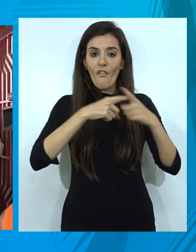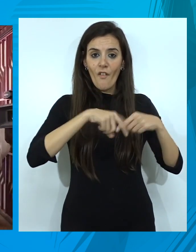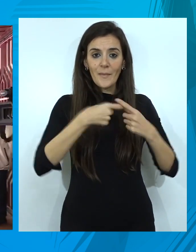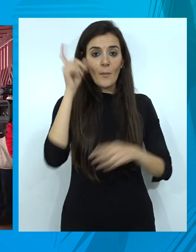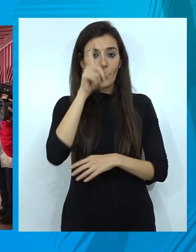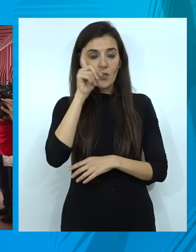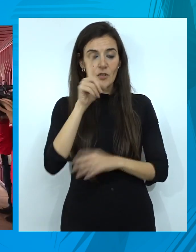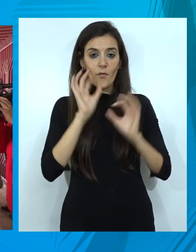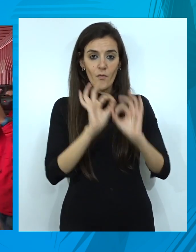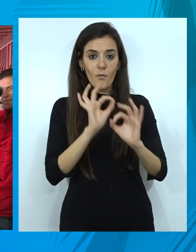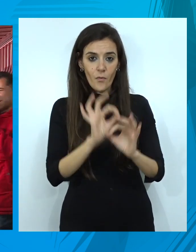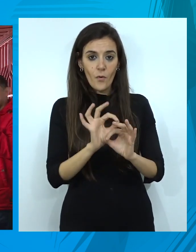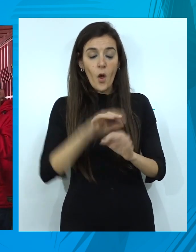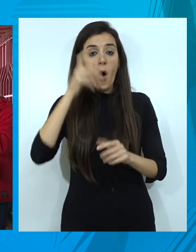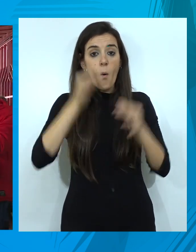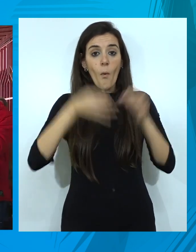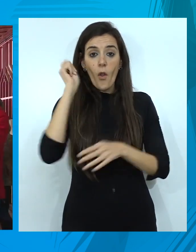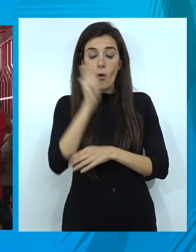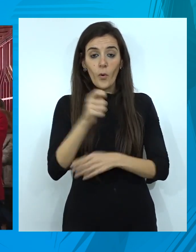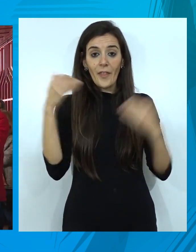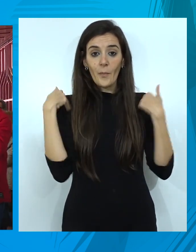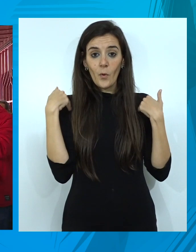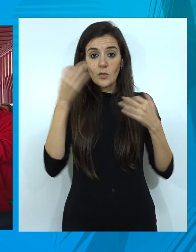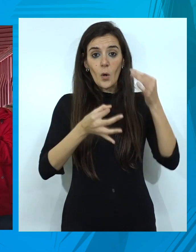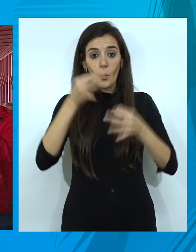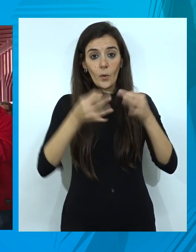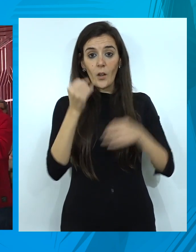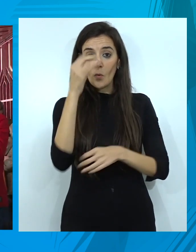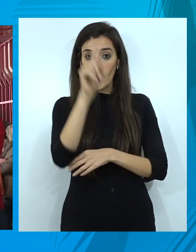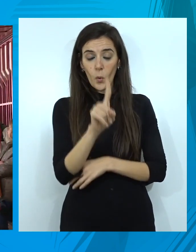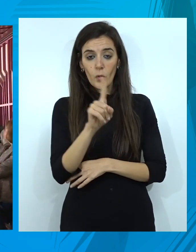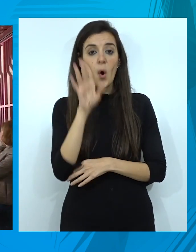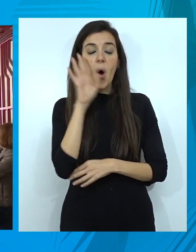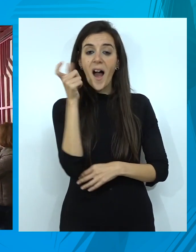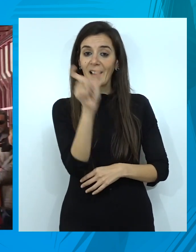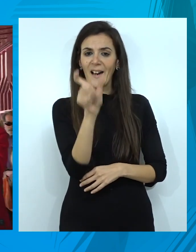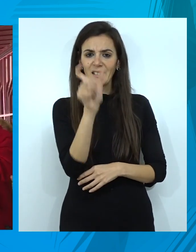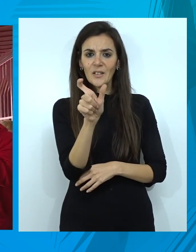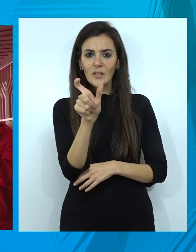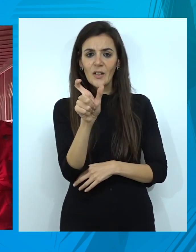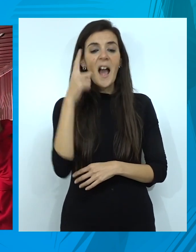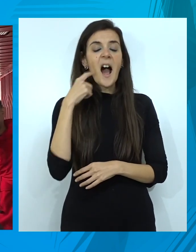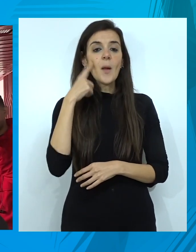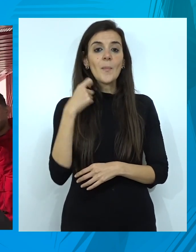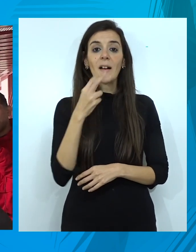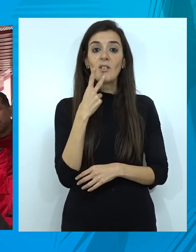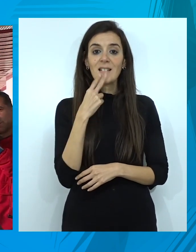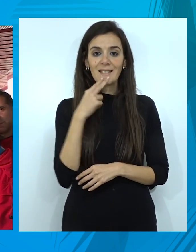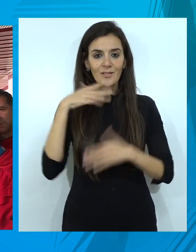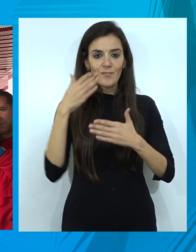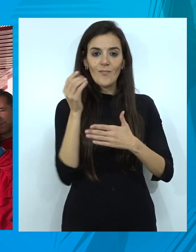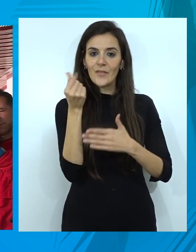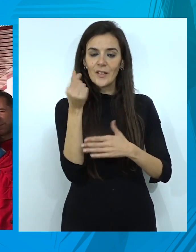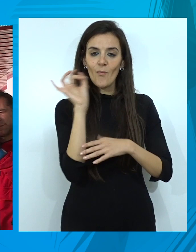los familiares del profesor, impuesta por el juez competente del juzgado número 1. Dicha cantidad ha sido transferida al Banco Santander